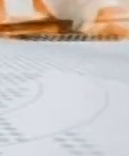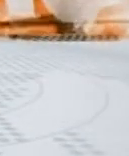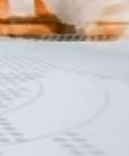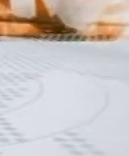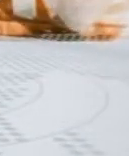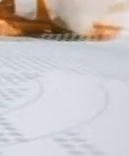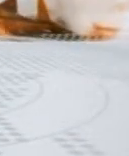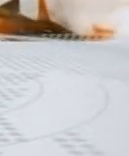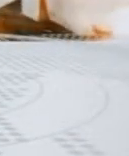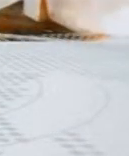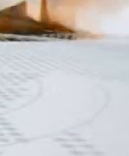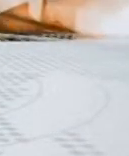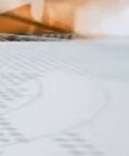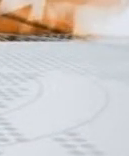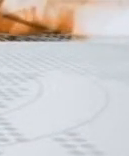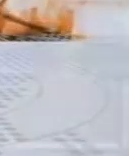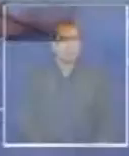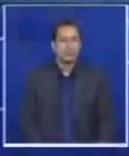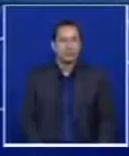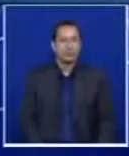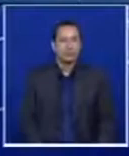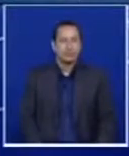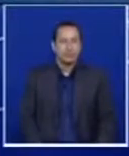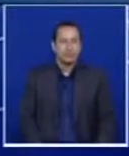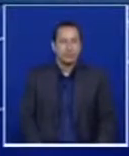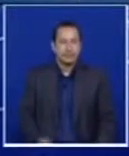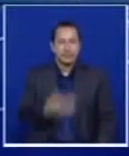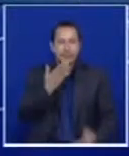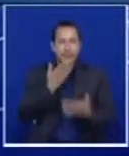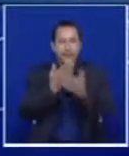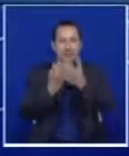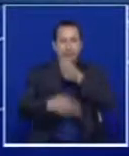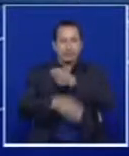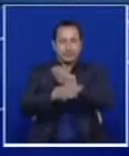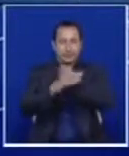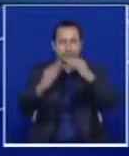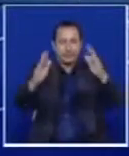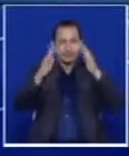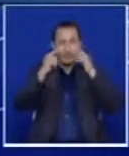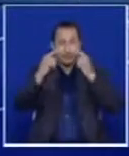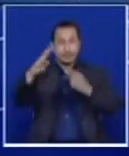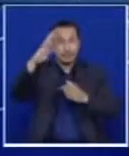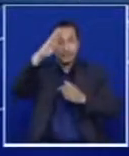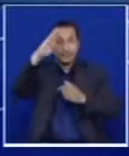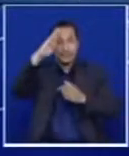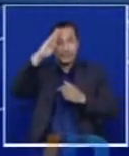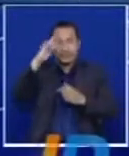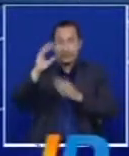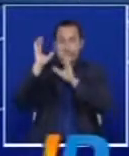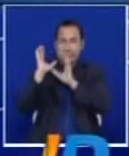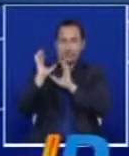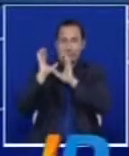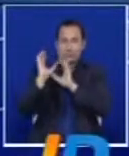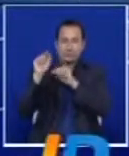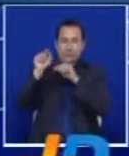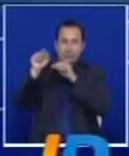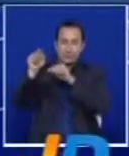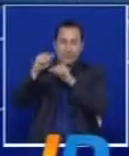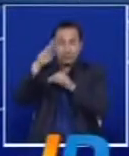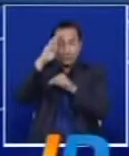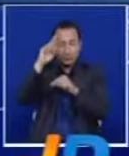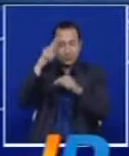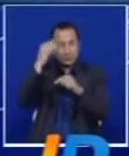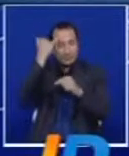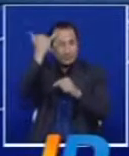-6203. Gracias por seguir con nosotros. La policía lidera en Popayán una campaña que permitirá